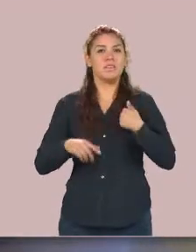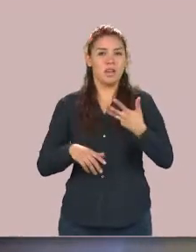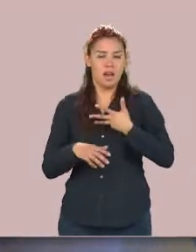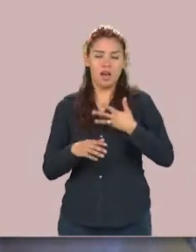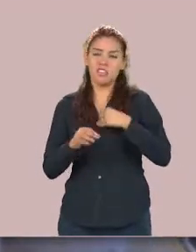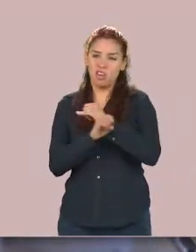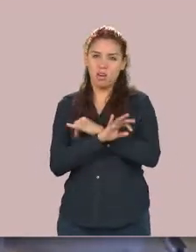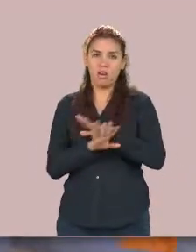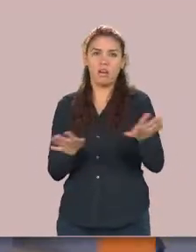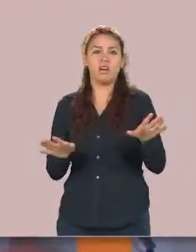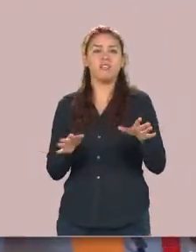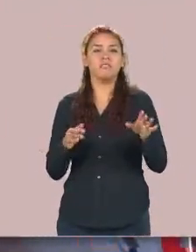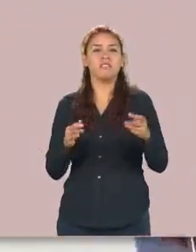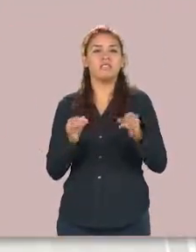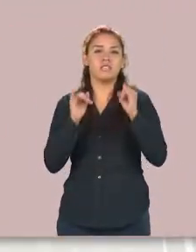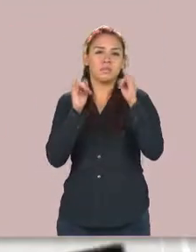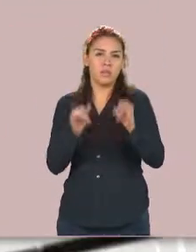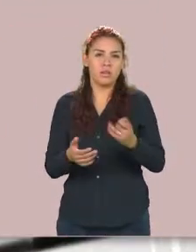salió con Editorial Palibre.